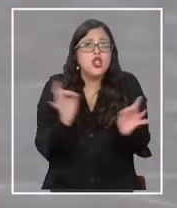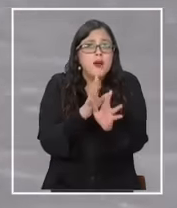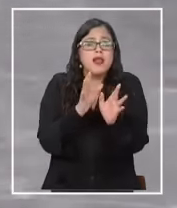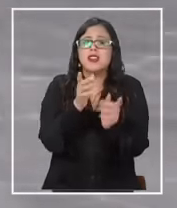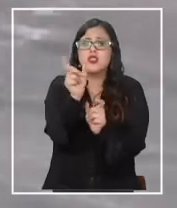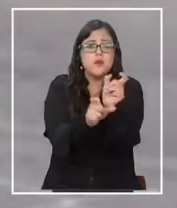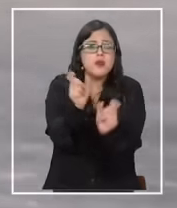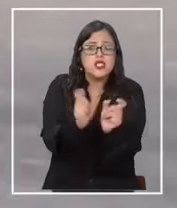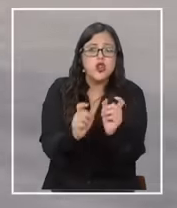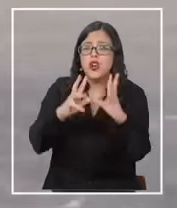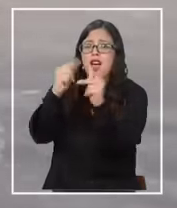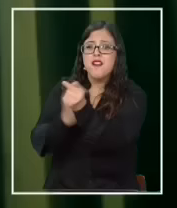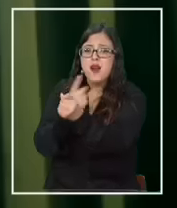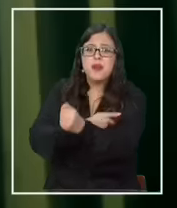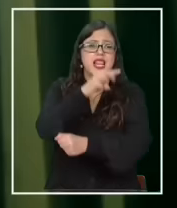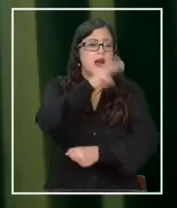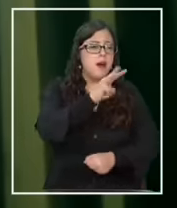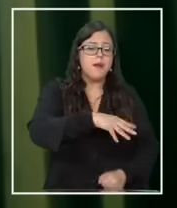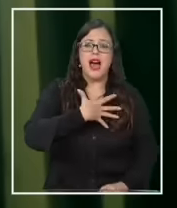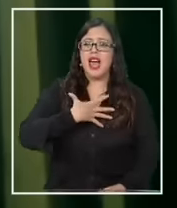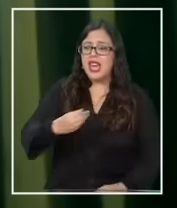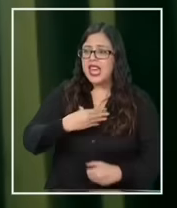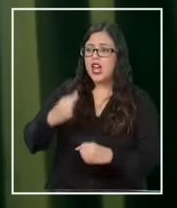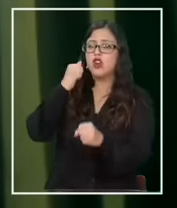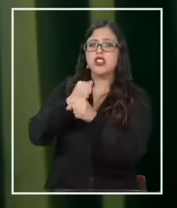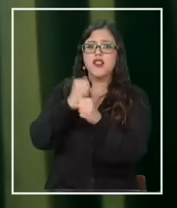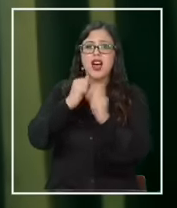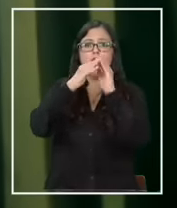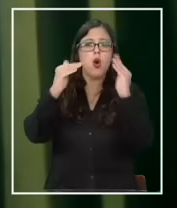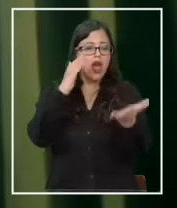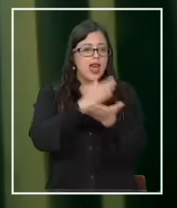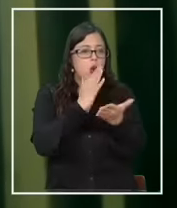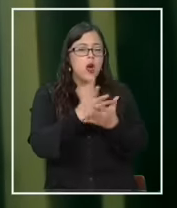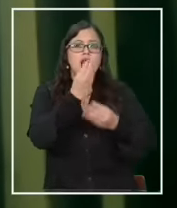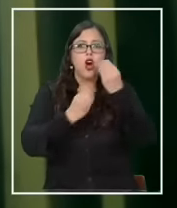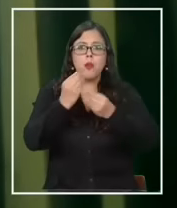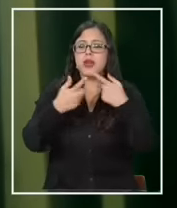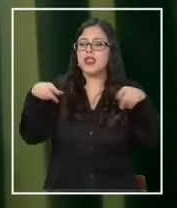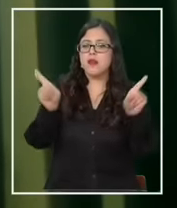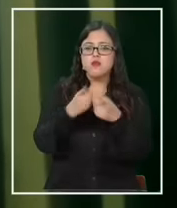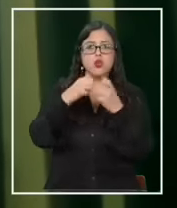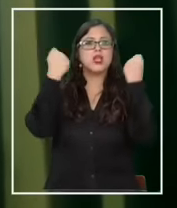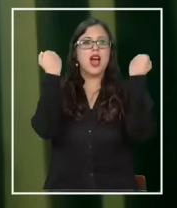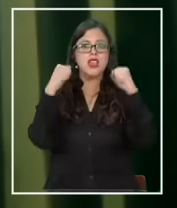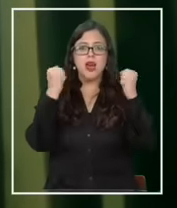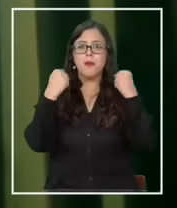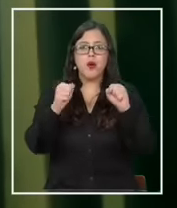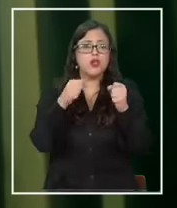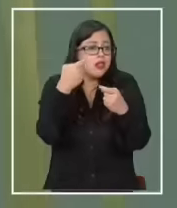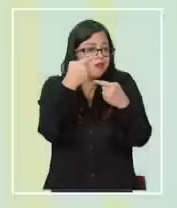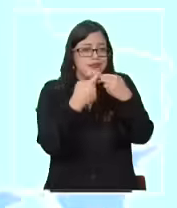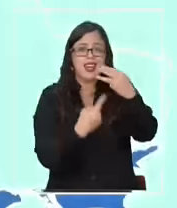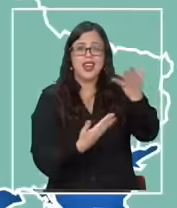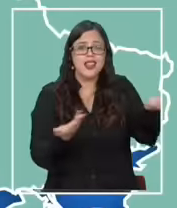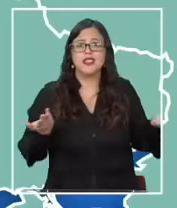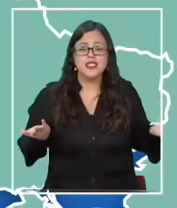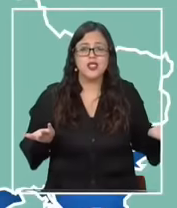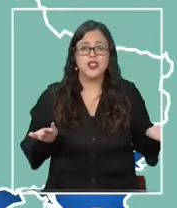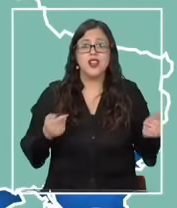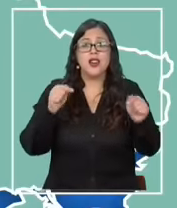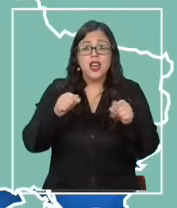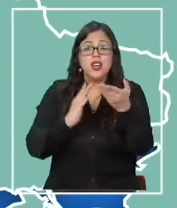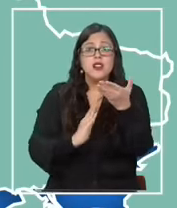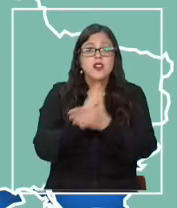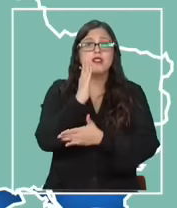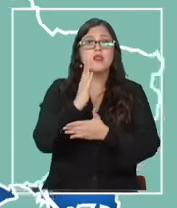familias madres hijos trabajos escuelas comida música deportes esas cosas Si el punto